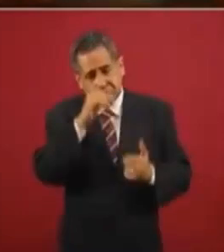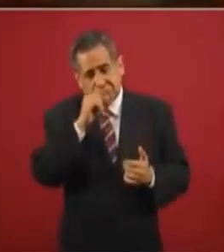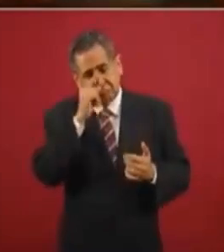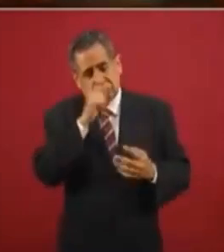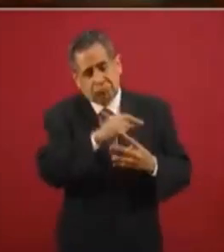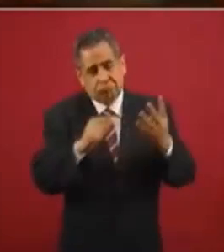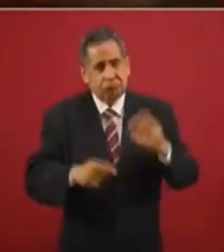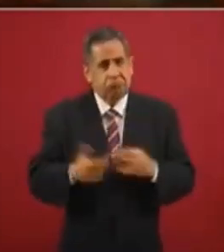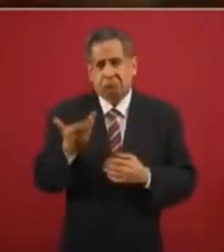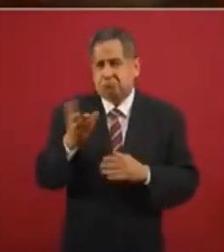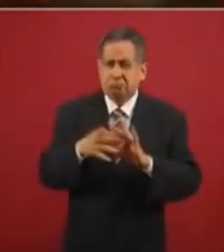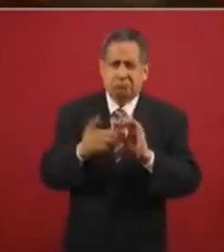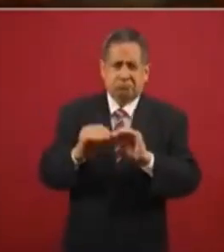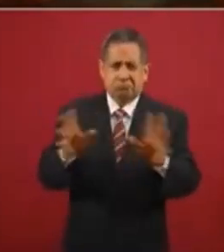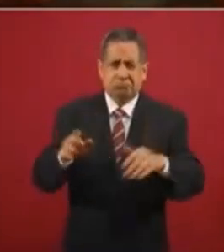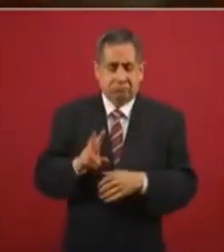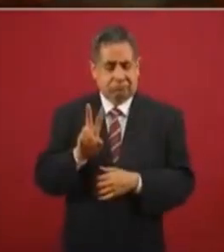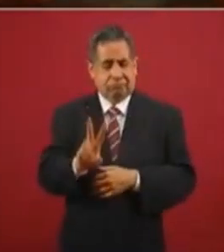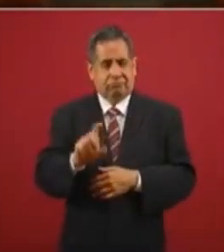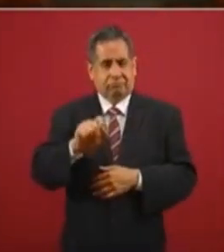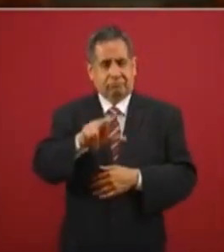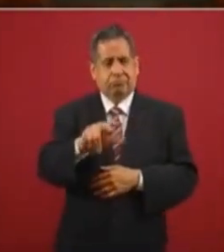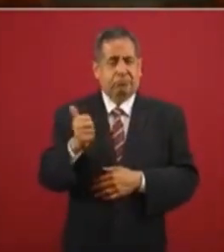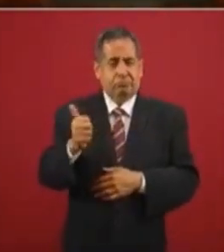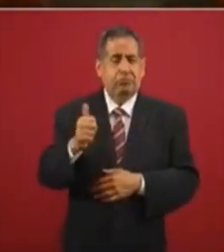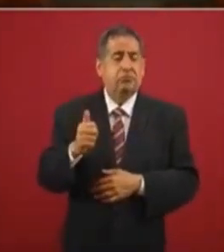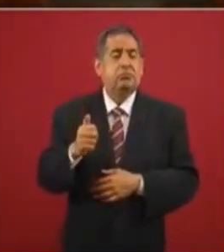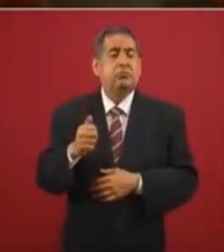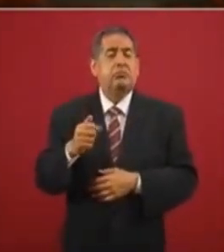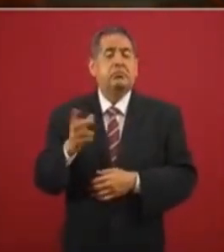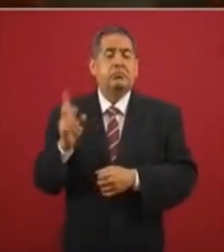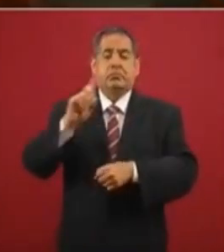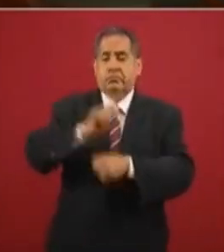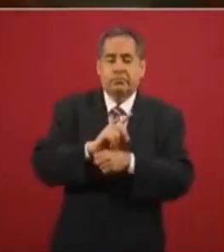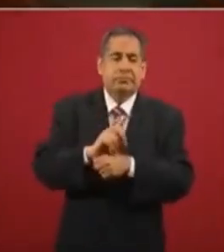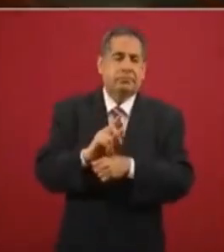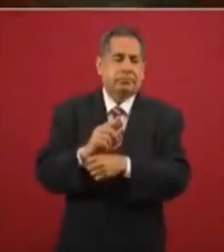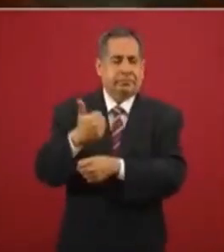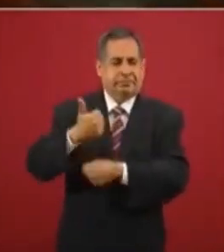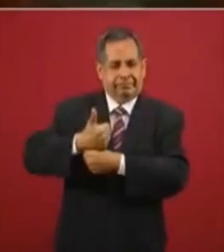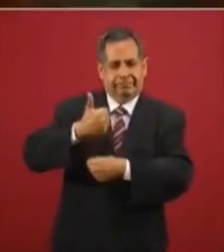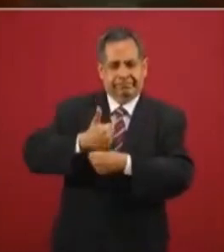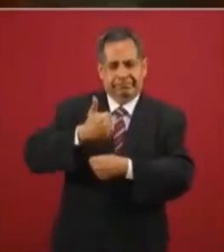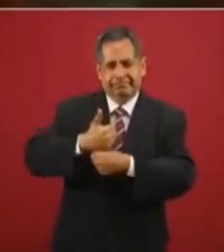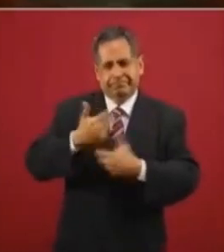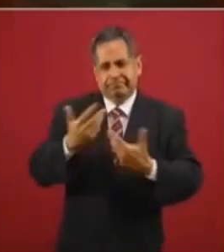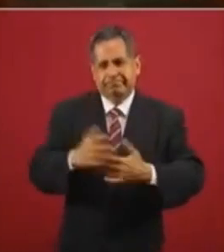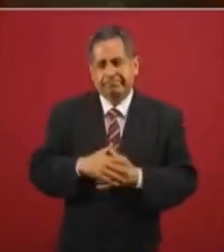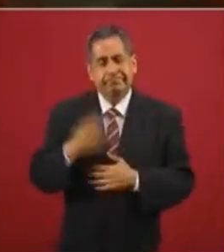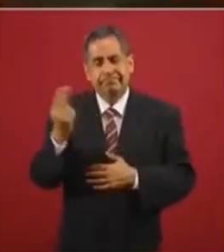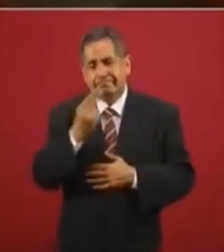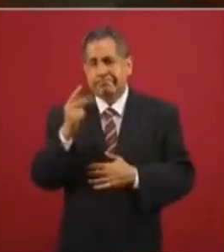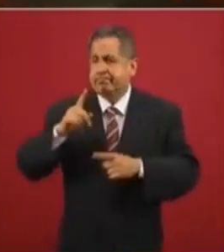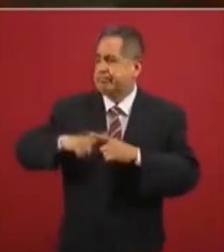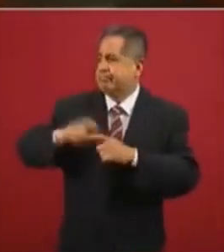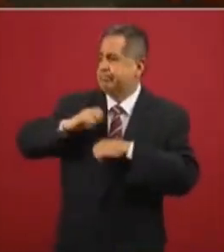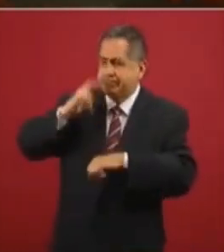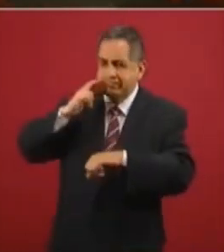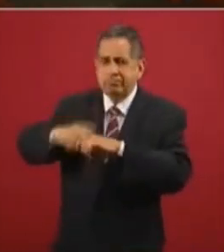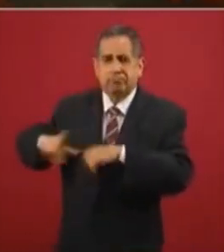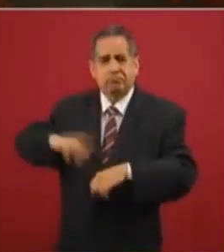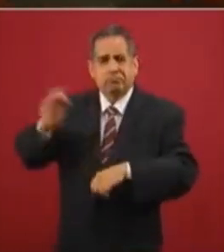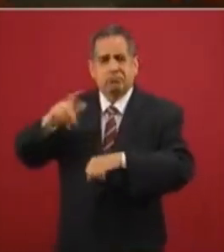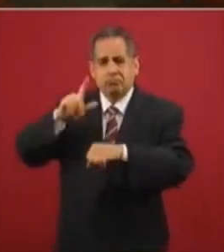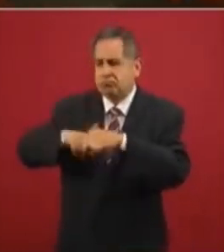La petición es clara. Este viernes 28 de agosto se celebra el Día del Abuelo. Necesitamos una dependencia del gobierno